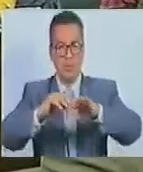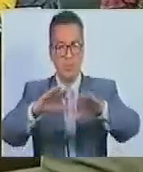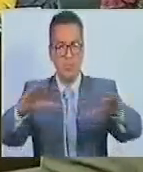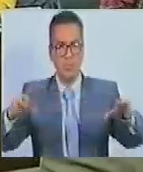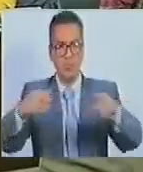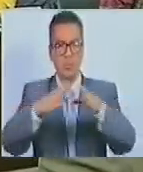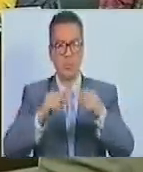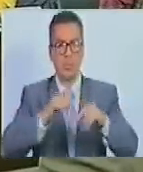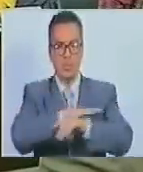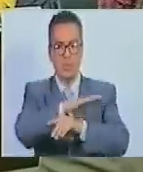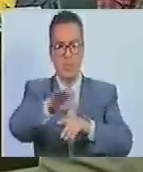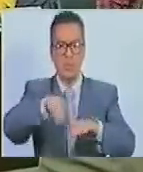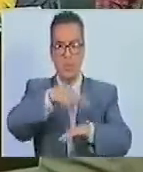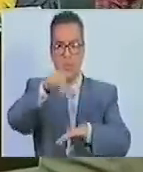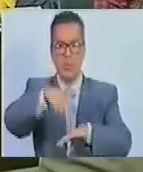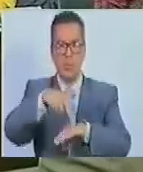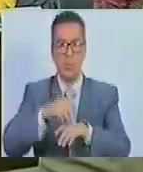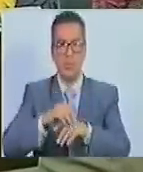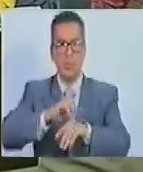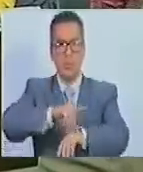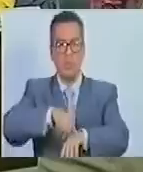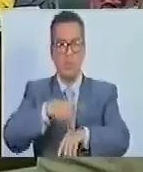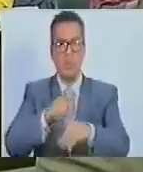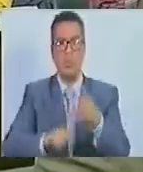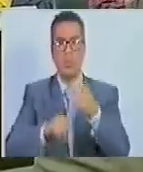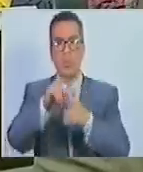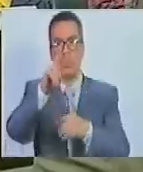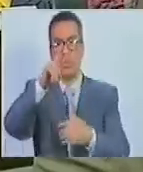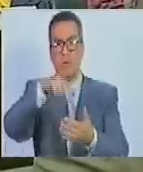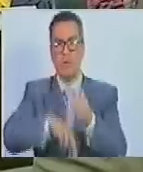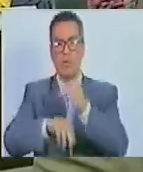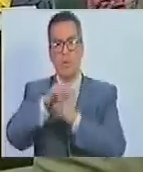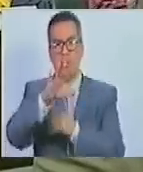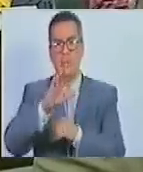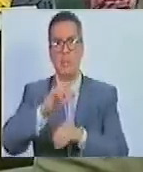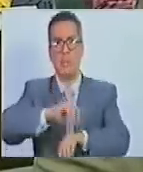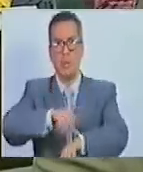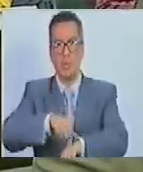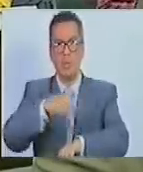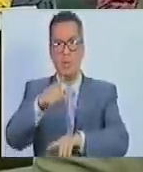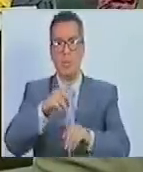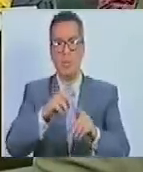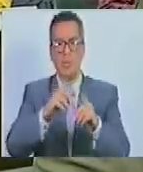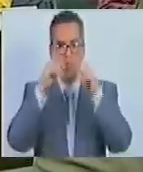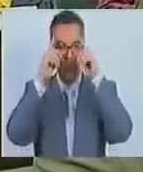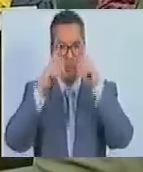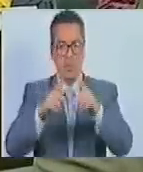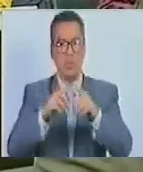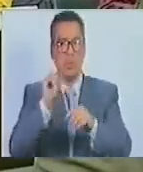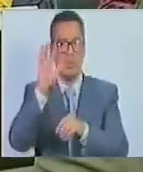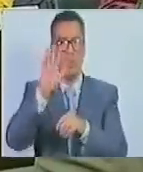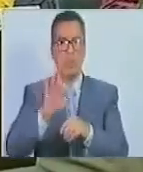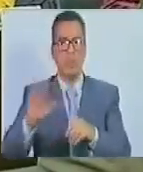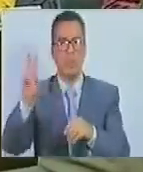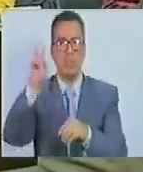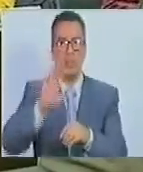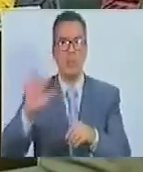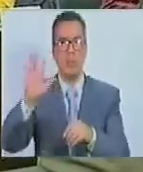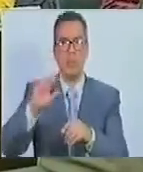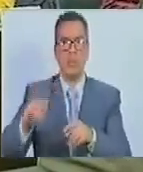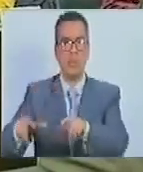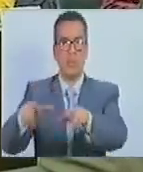todo el territorio nacional. Luego en el año 2005 se declara la patria, Venezuela,